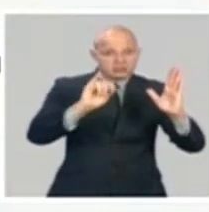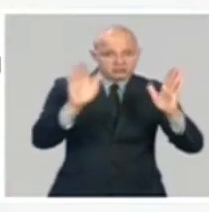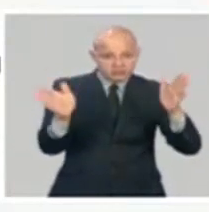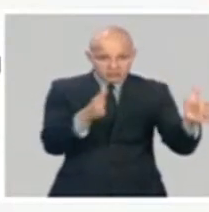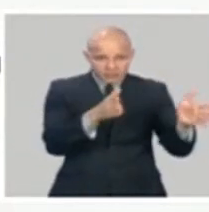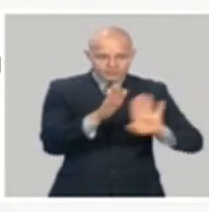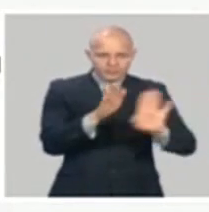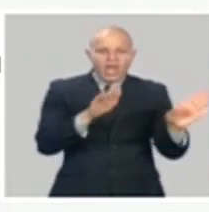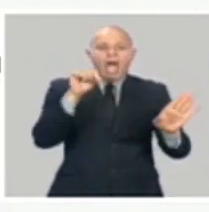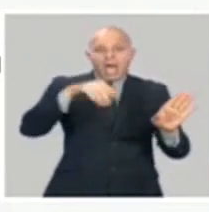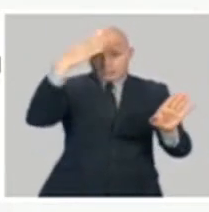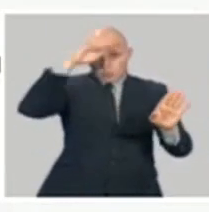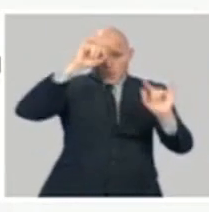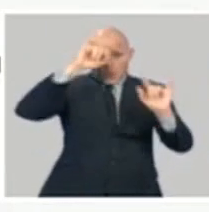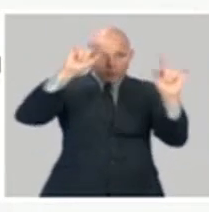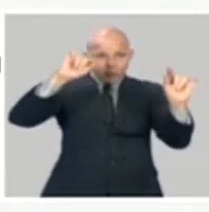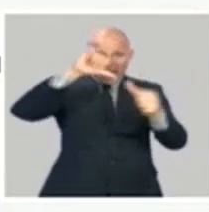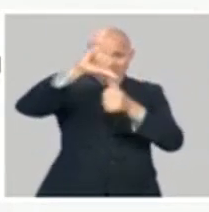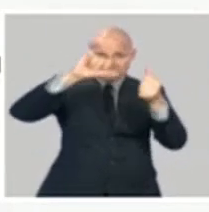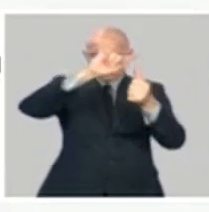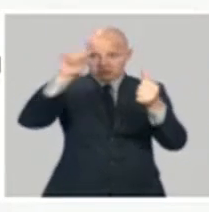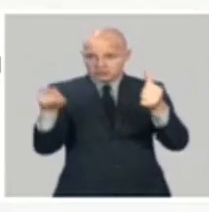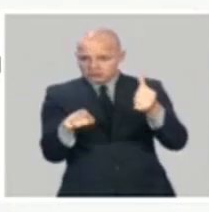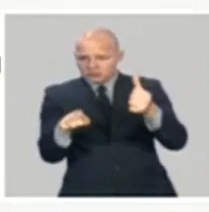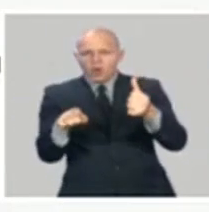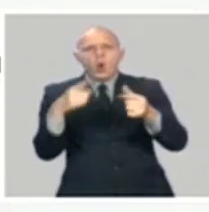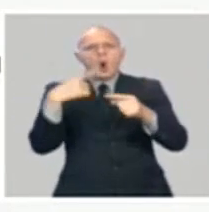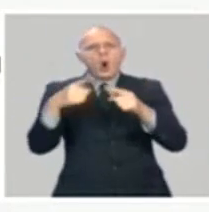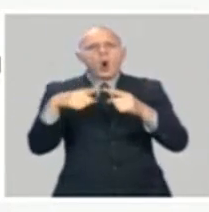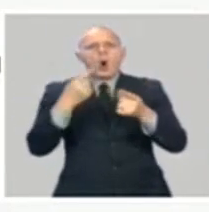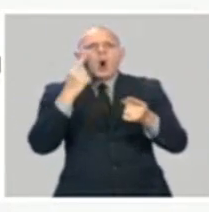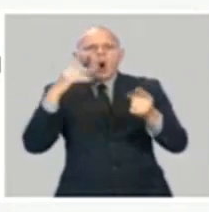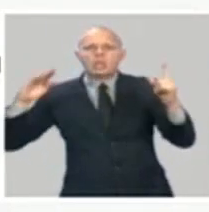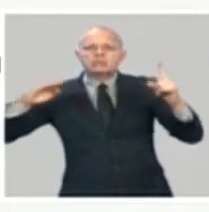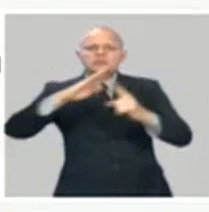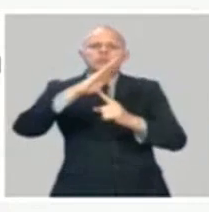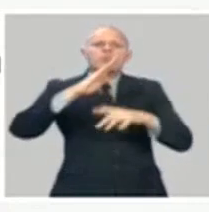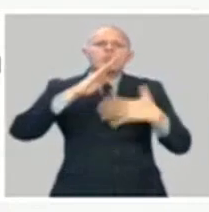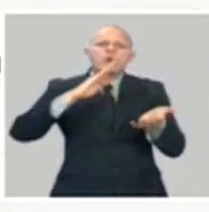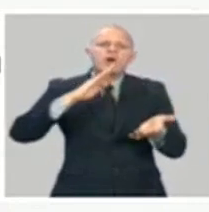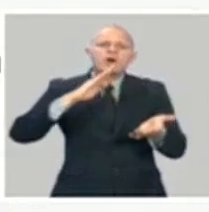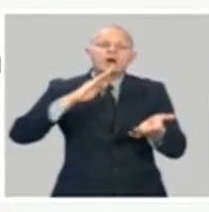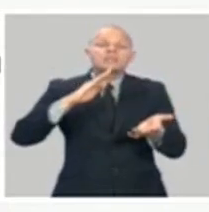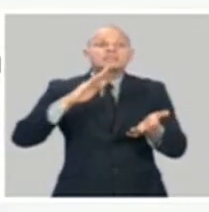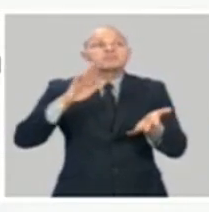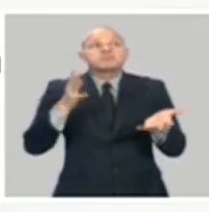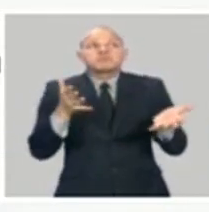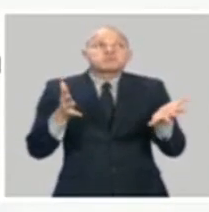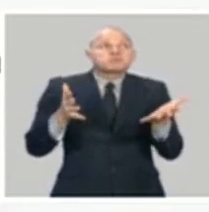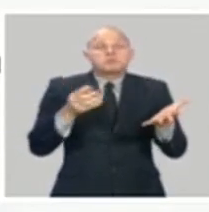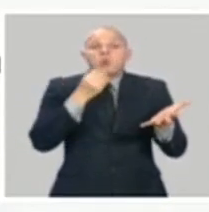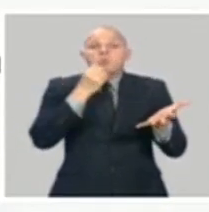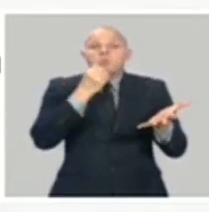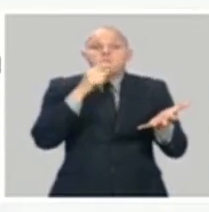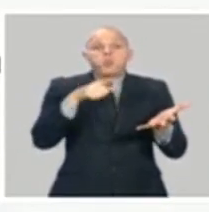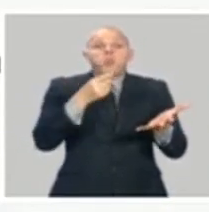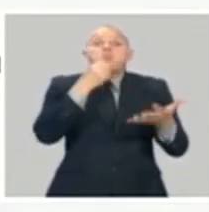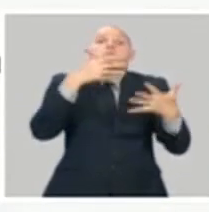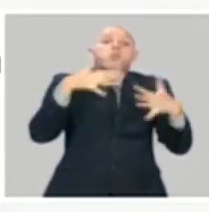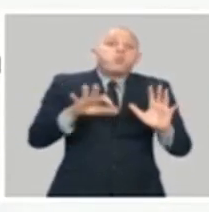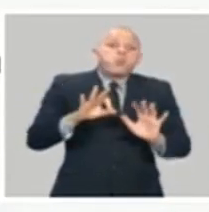el Caribe y de que uno de procedencia del Atlántico entre en esta área es de aproximadamente el 60 y el 70%